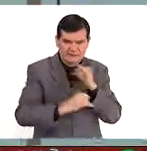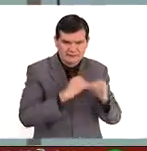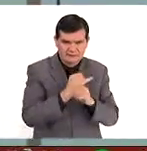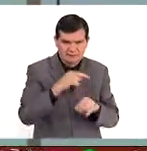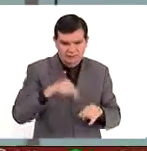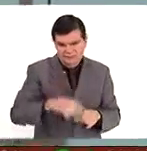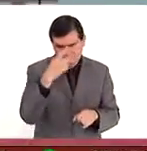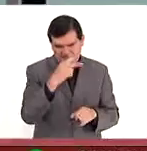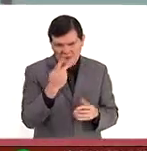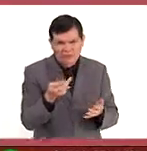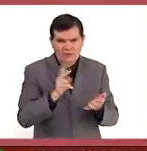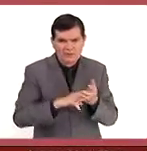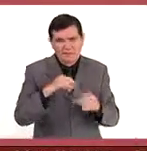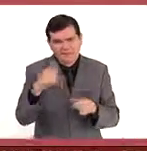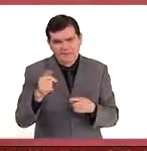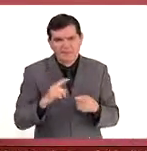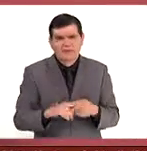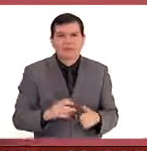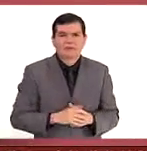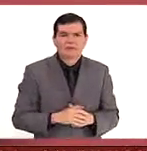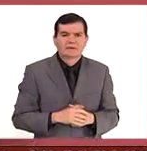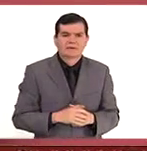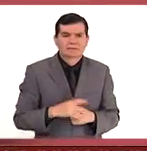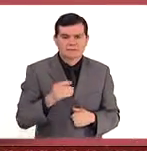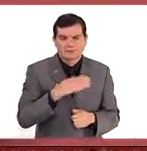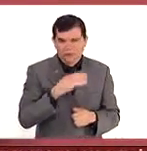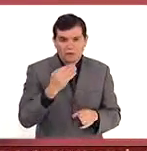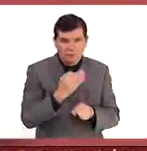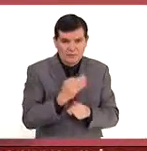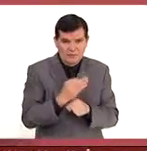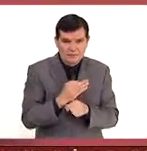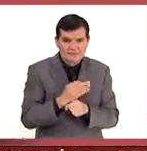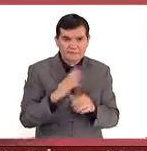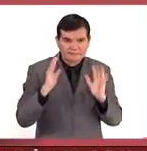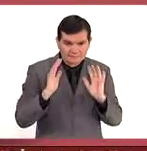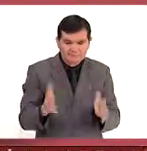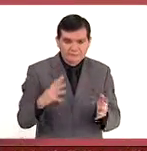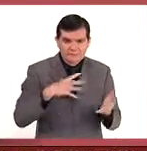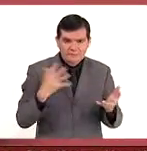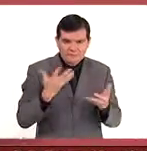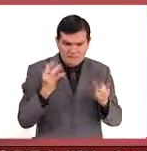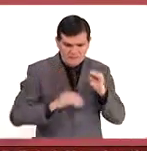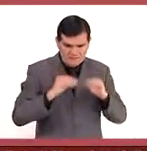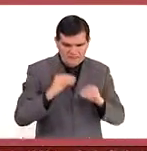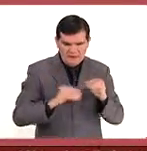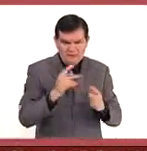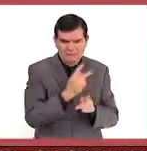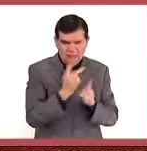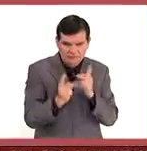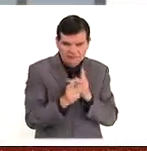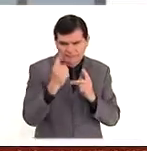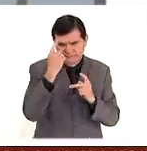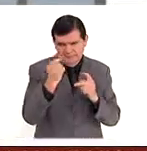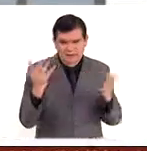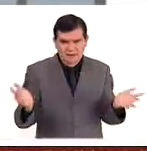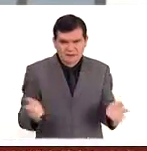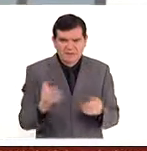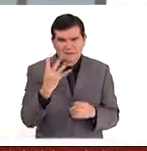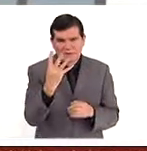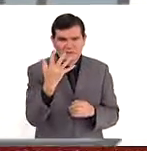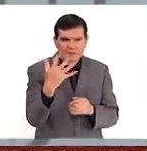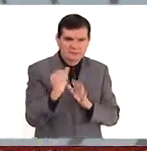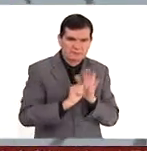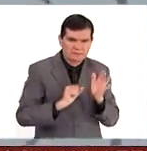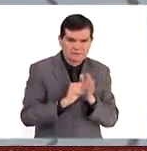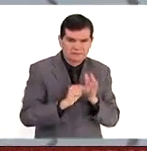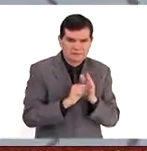solamente mexicana. Claro. Y bueno, y ahorita nos encontramos que estamos haciendo el diseño del producto para como unos cuatro o cinco